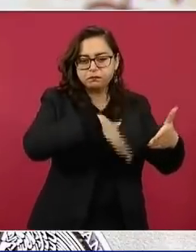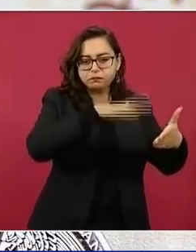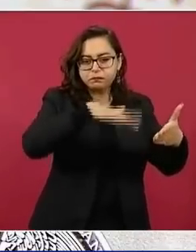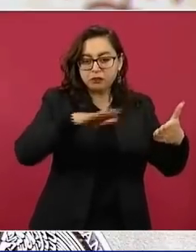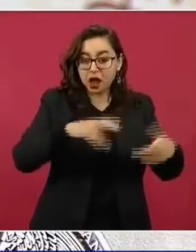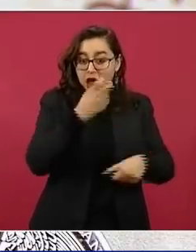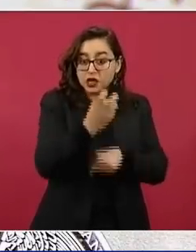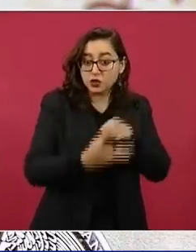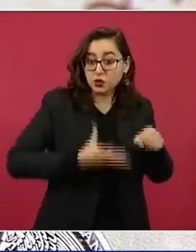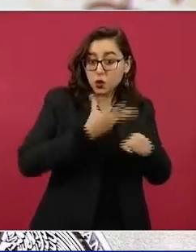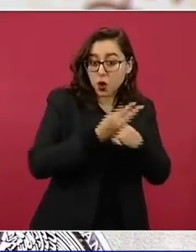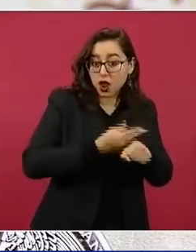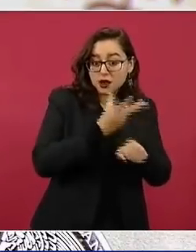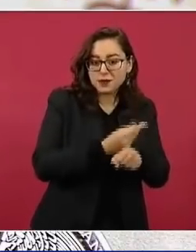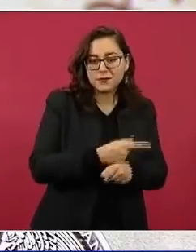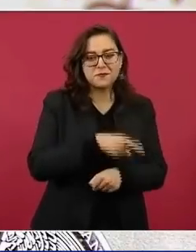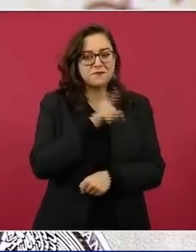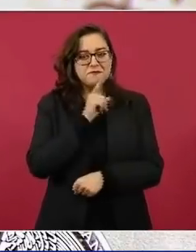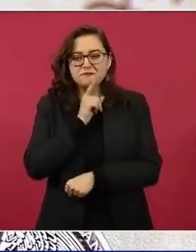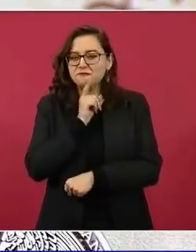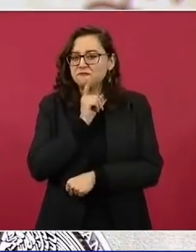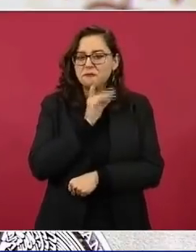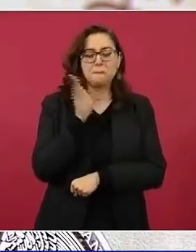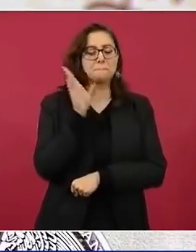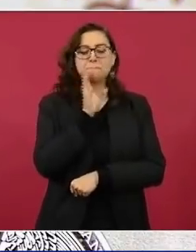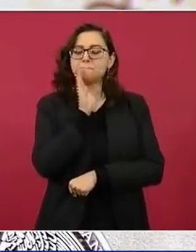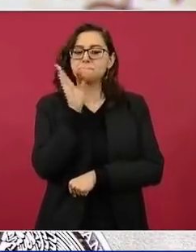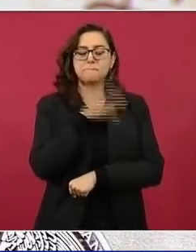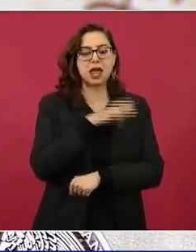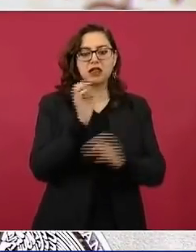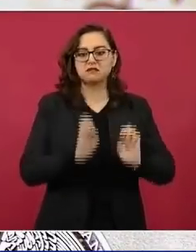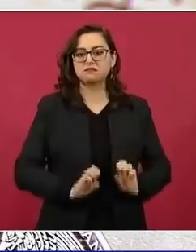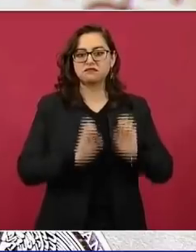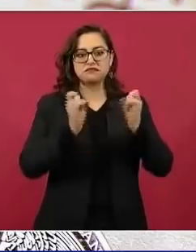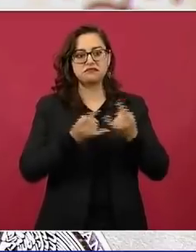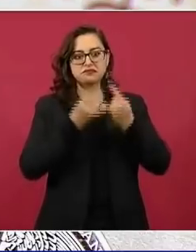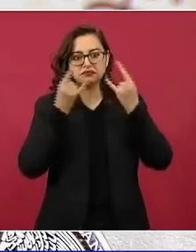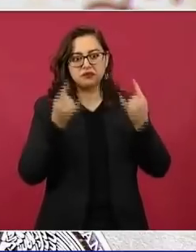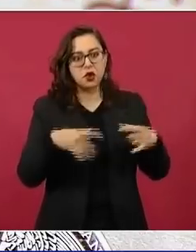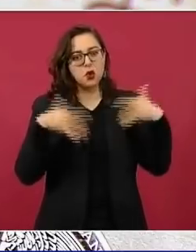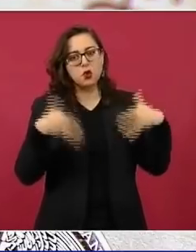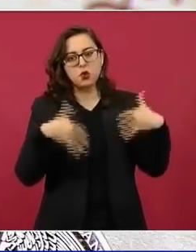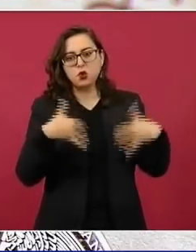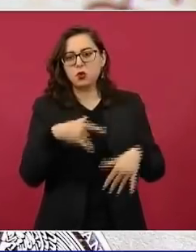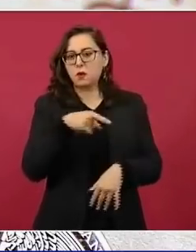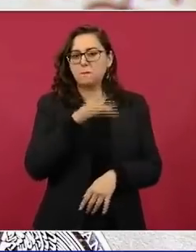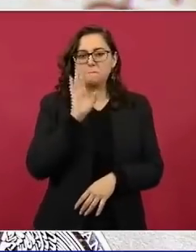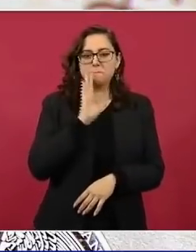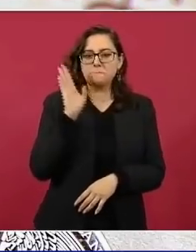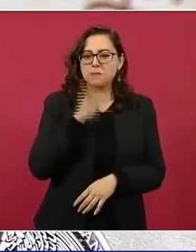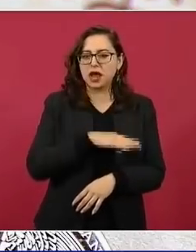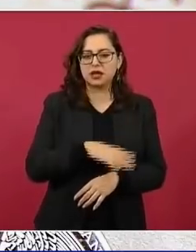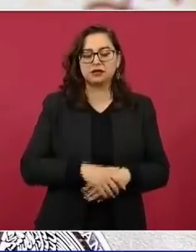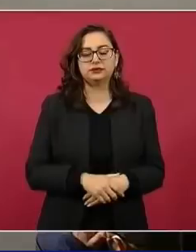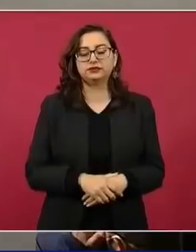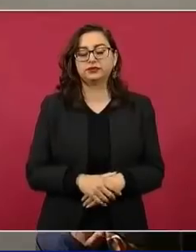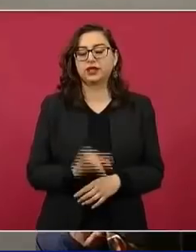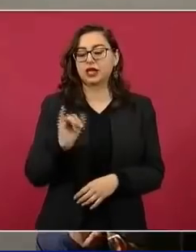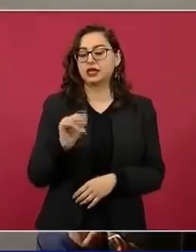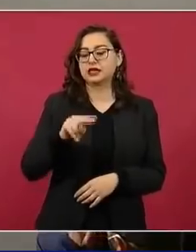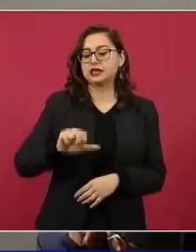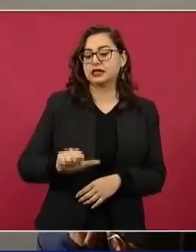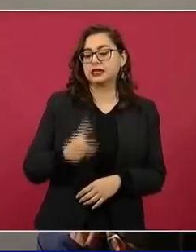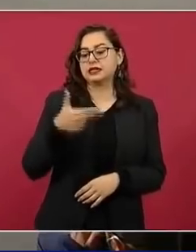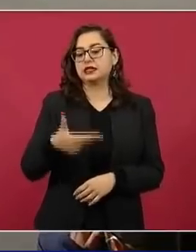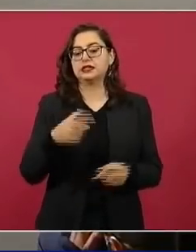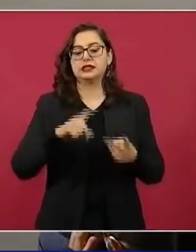de restauración o mantenimiento adecuada para ningún edificio histórico, ¿o sí? Y cita al INAH y